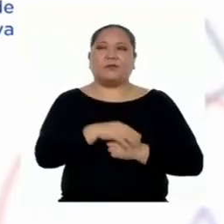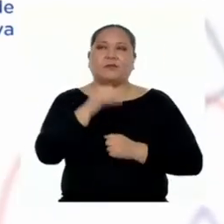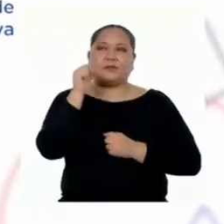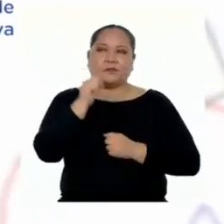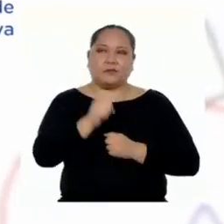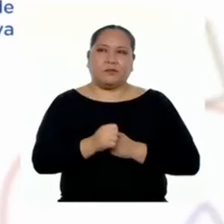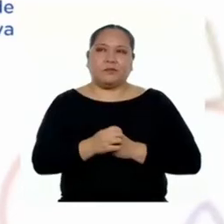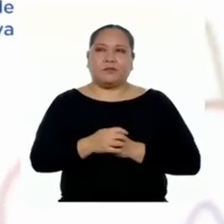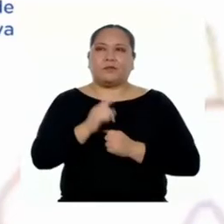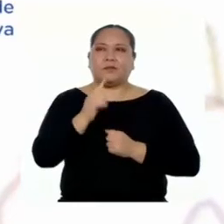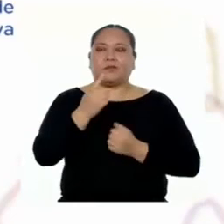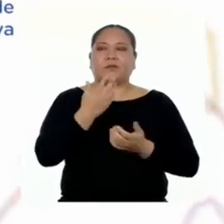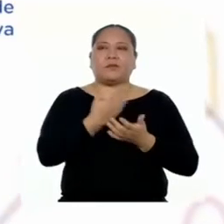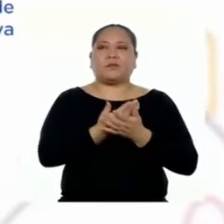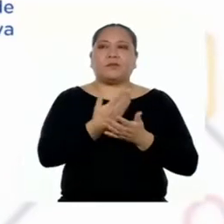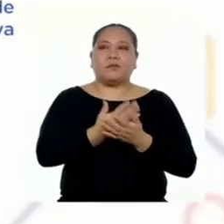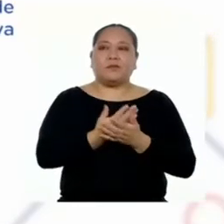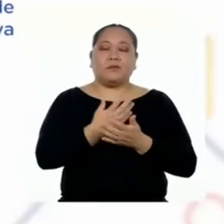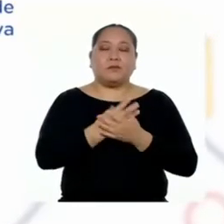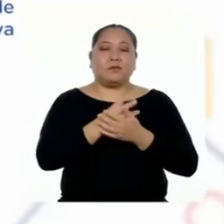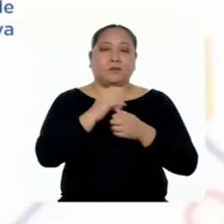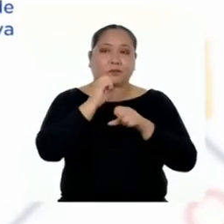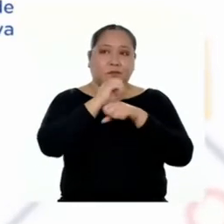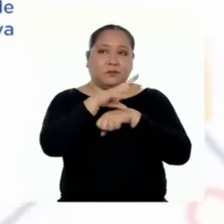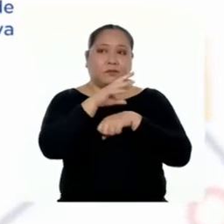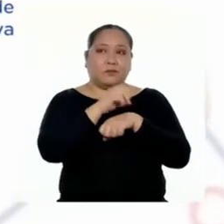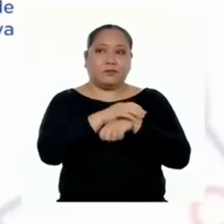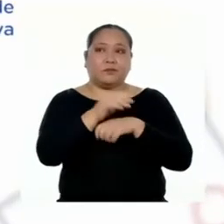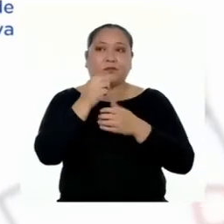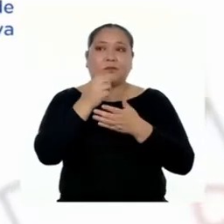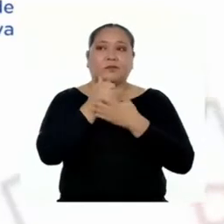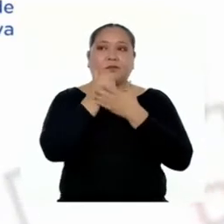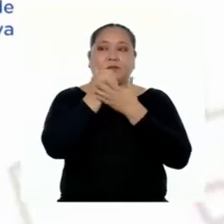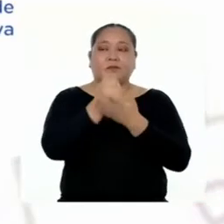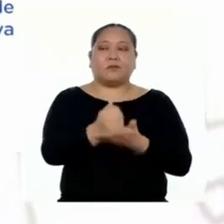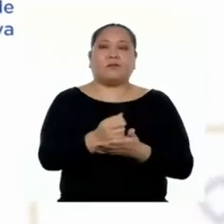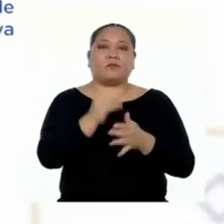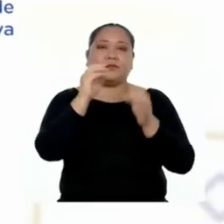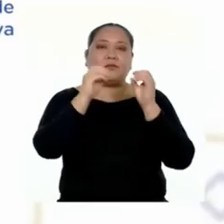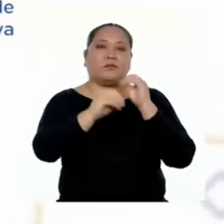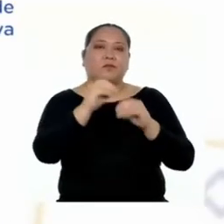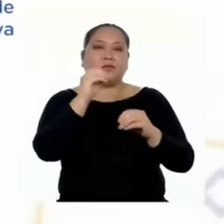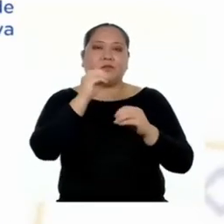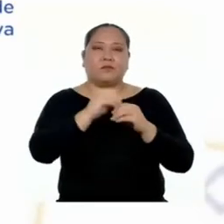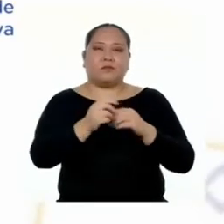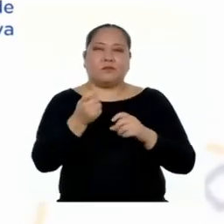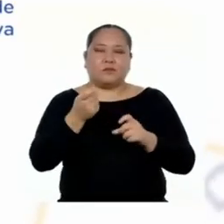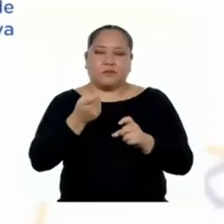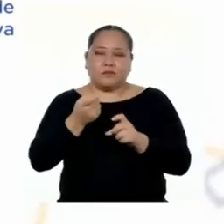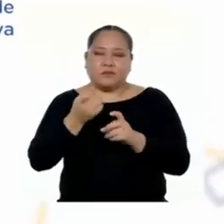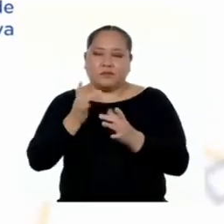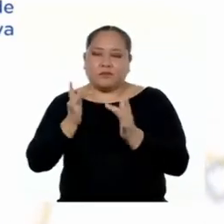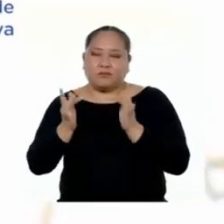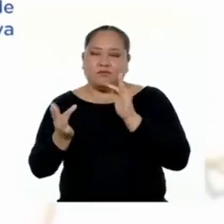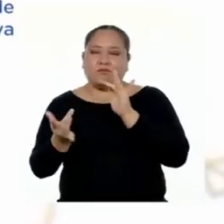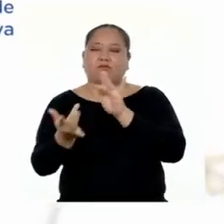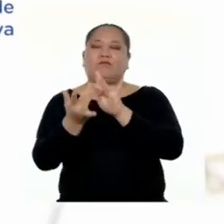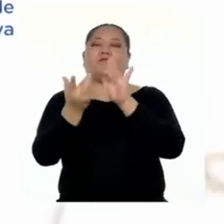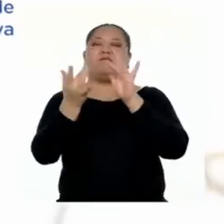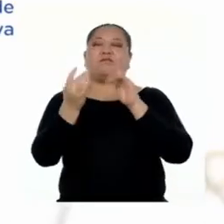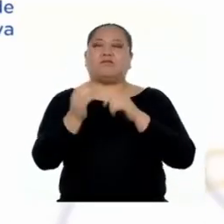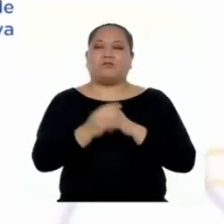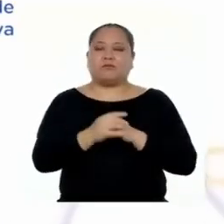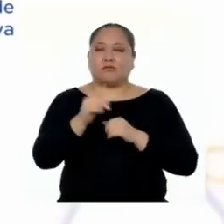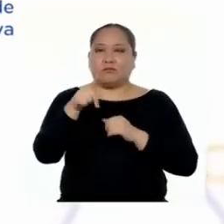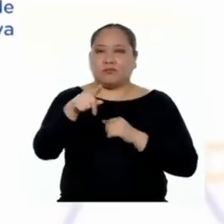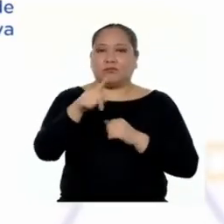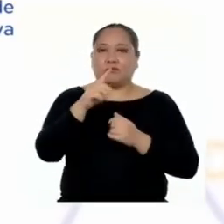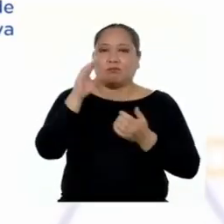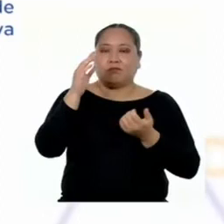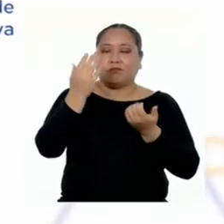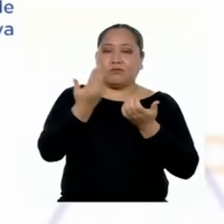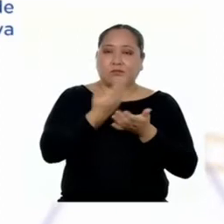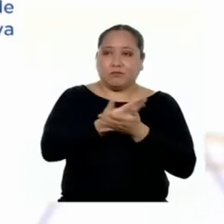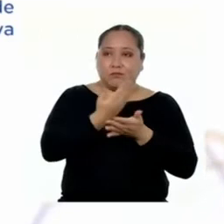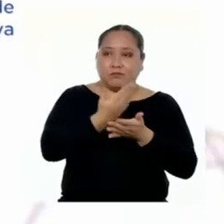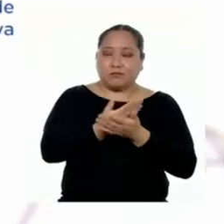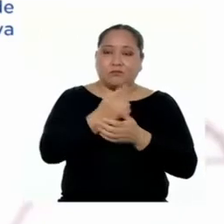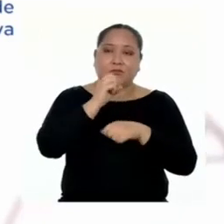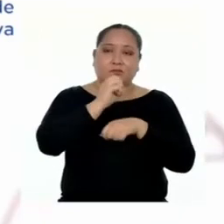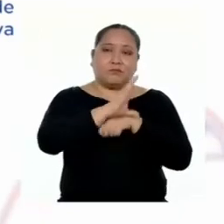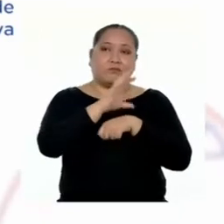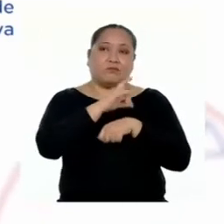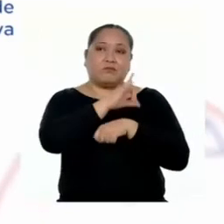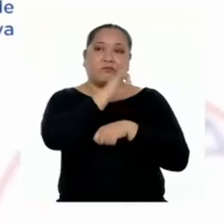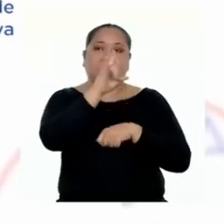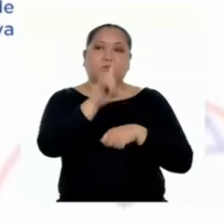Definitivamente. Sustentar tus recomendaciones te ayudará a generar mayor impacto. Además, para dar un sustento, te